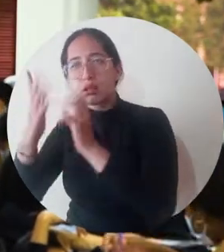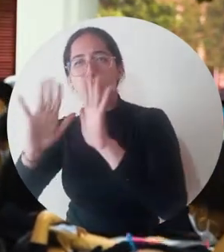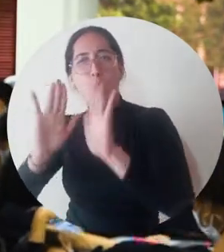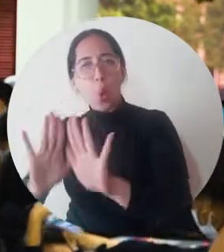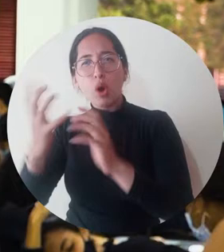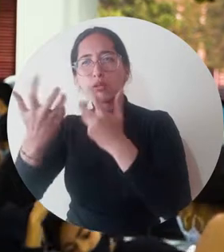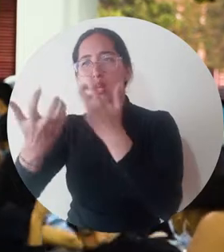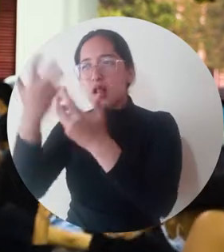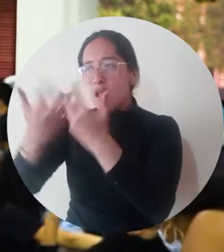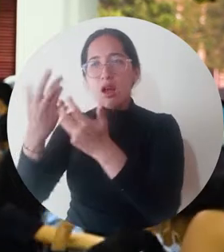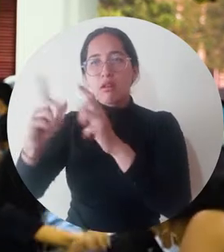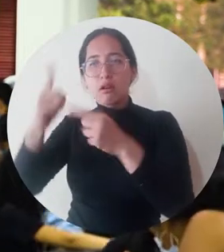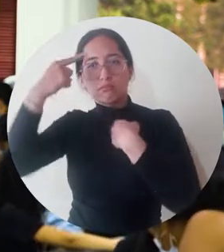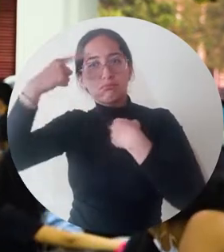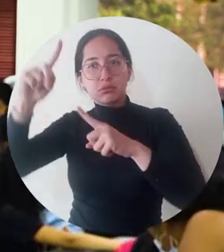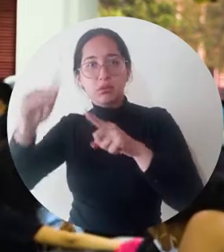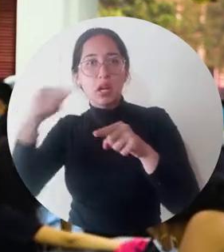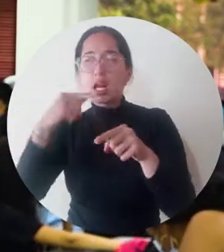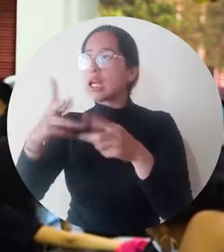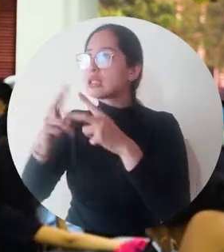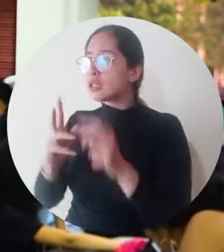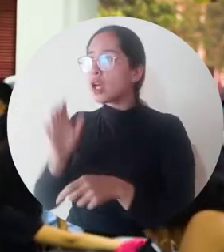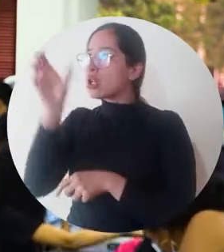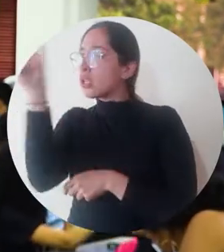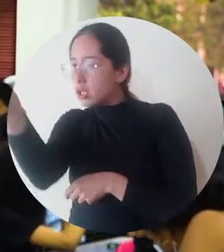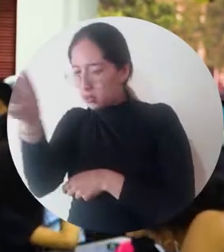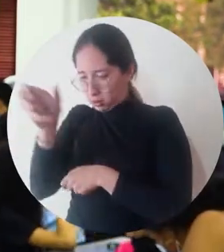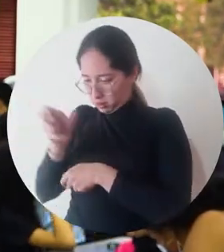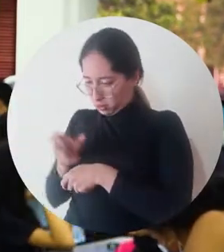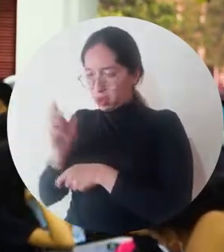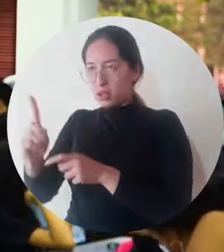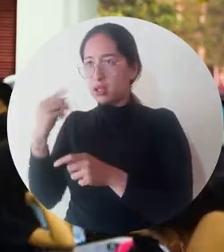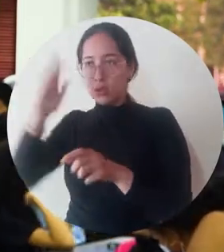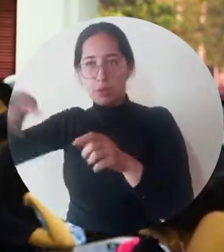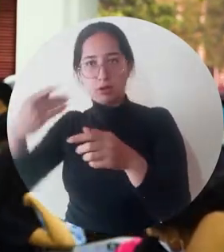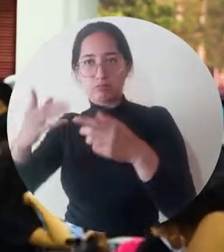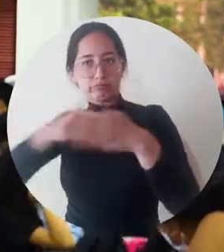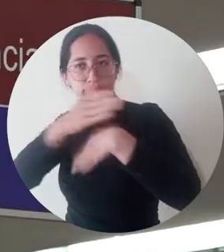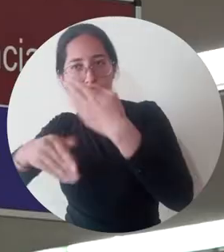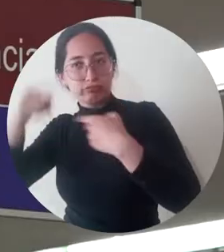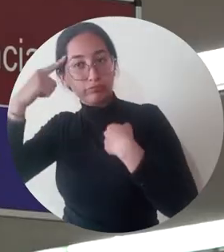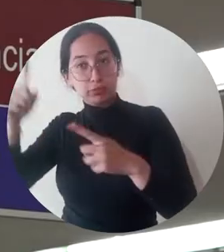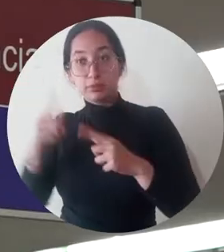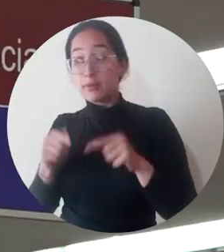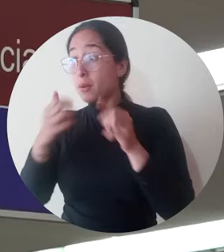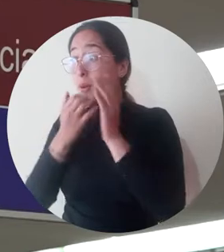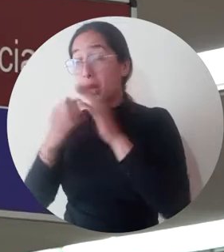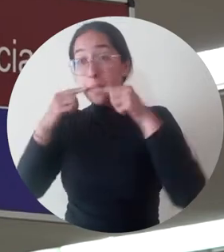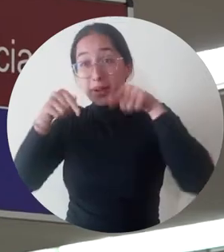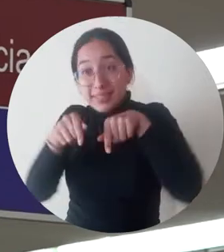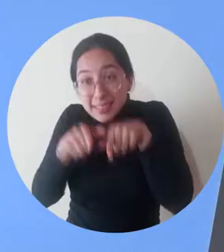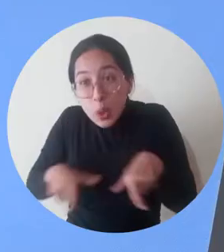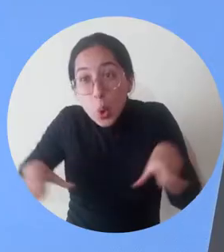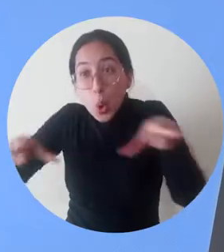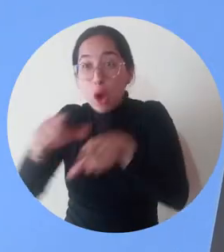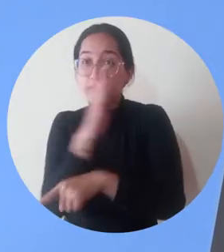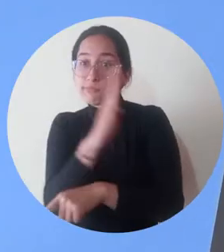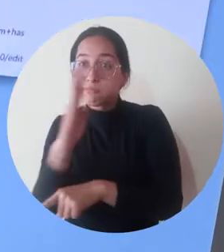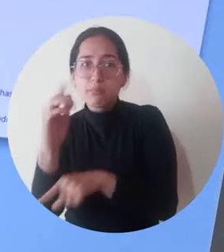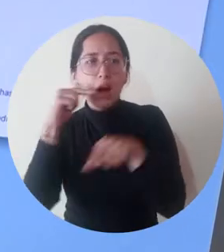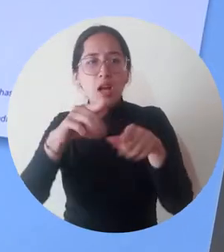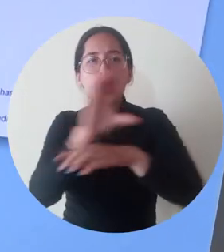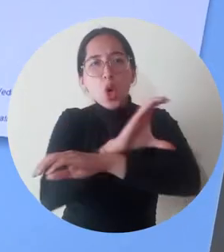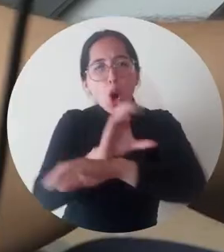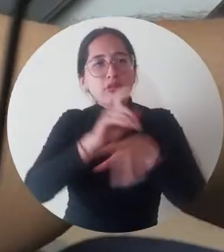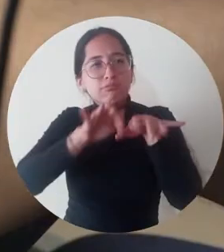máquinas donde el estudiante de manera autónoma puede tomar el libro o el recurso en la estantería. La biblioteca cuenta con salas virtuales para el